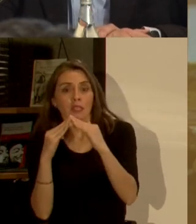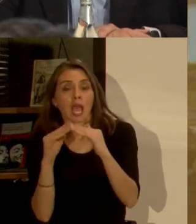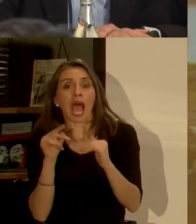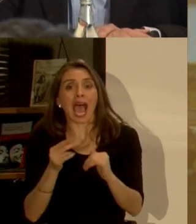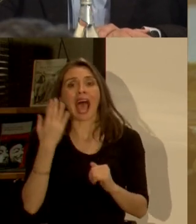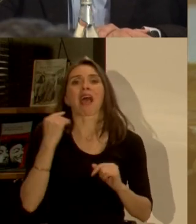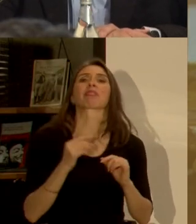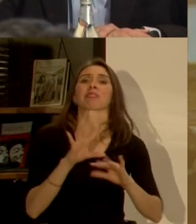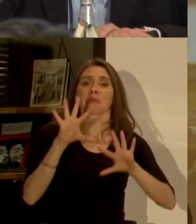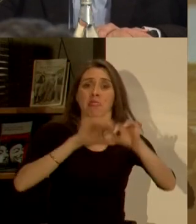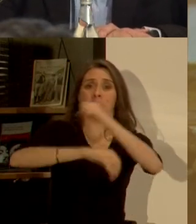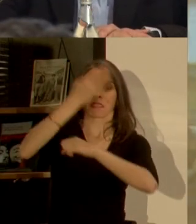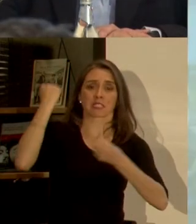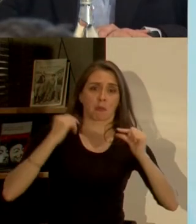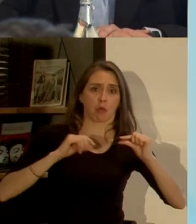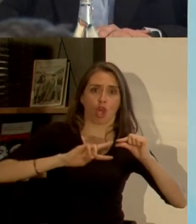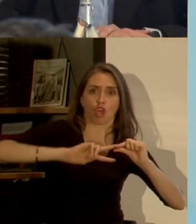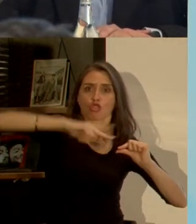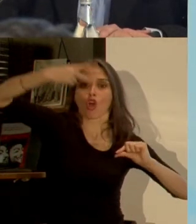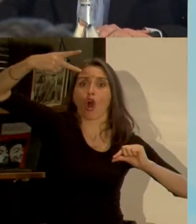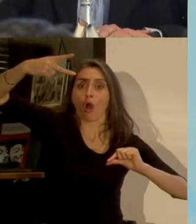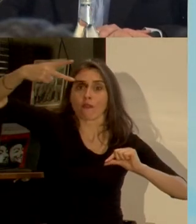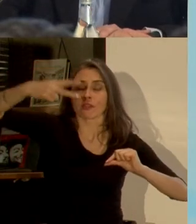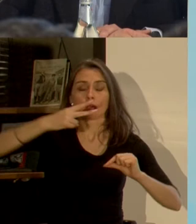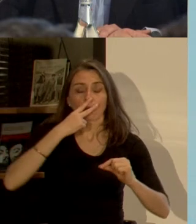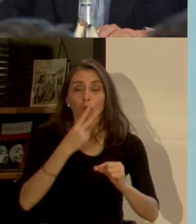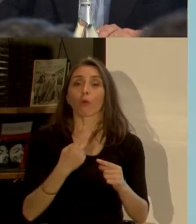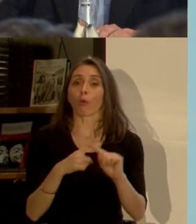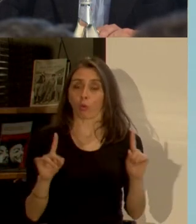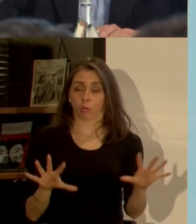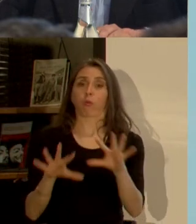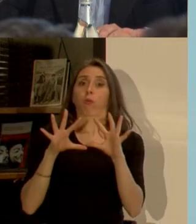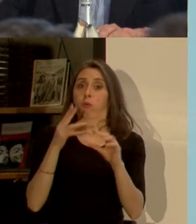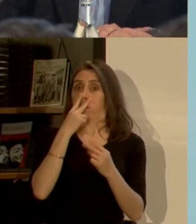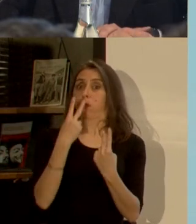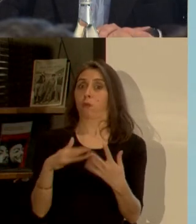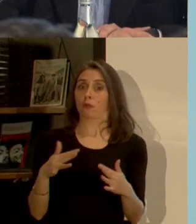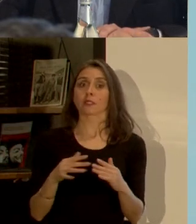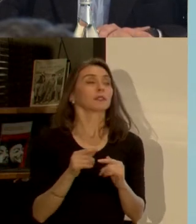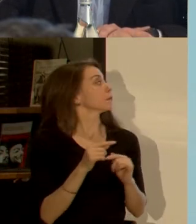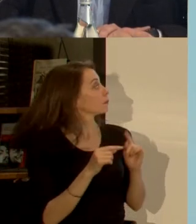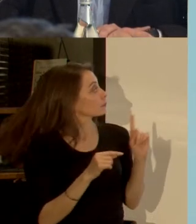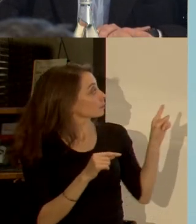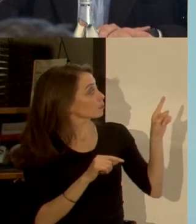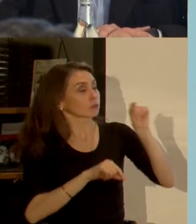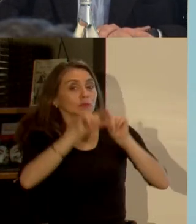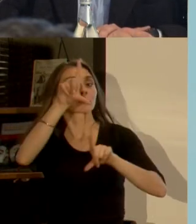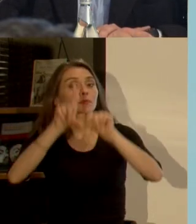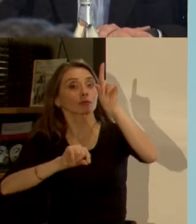años les voy a mostrar otro gráfico que es impresionante el gráfico que ven acá